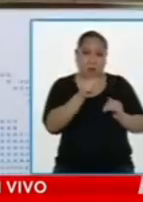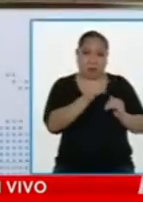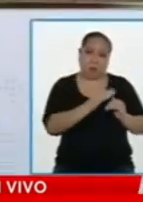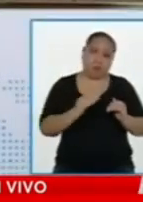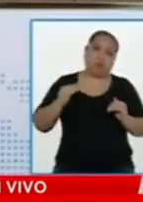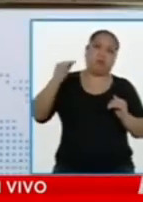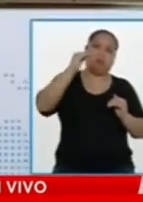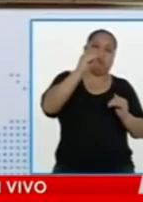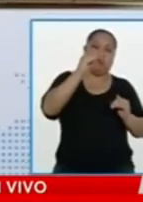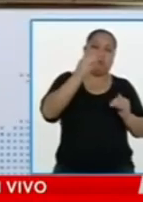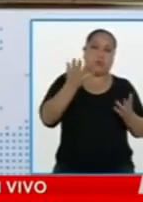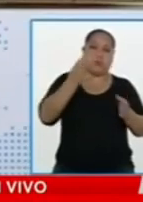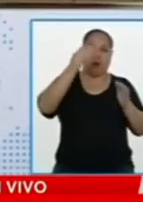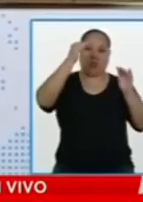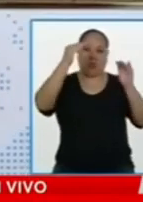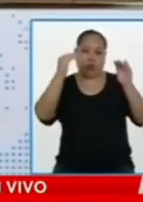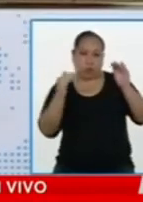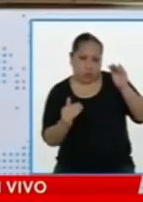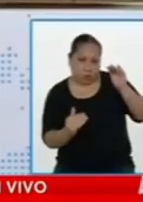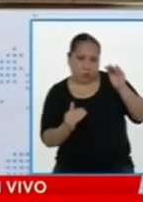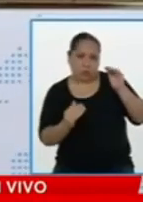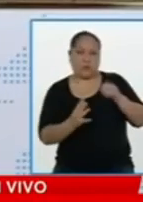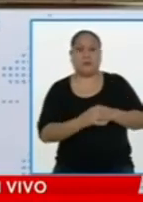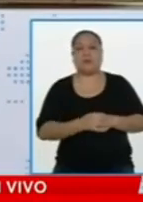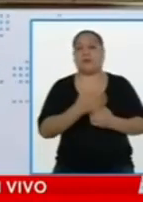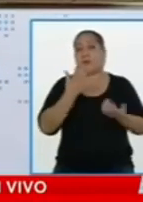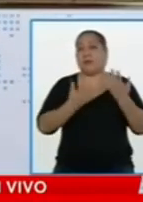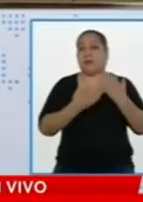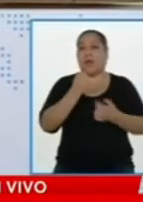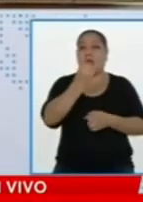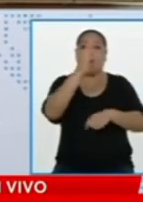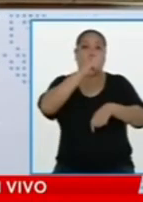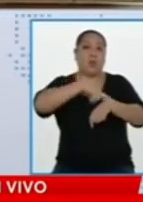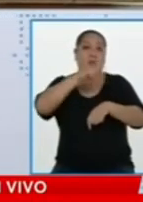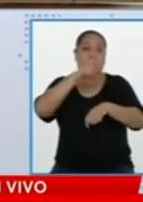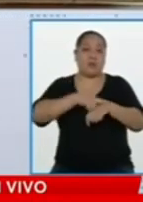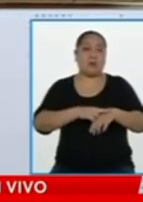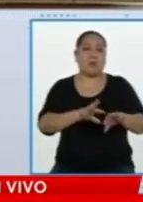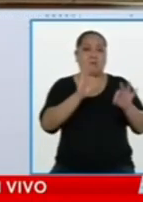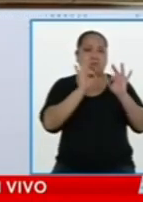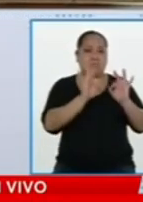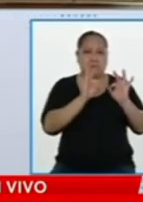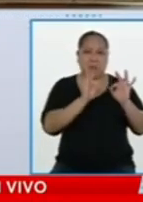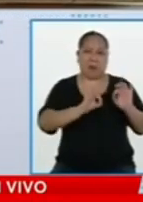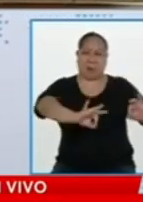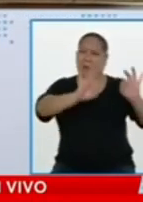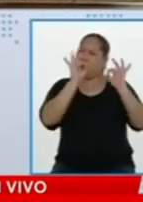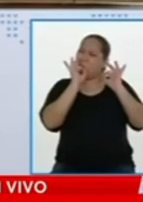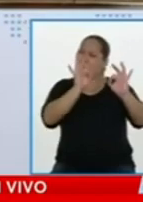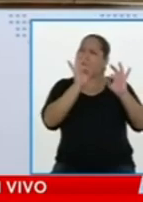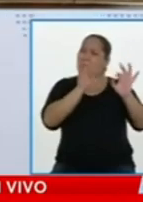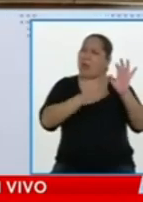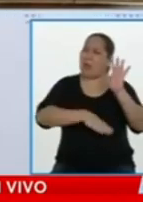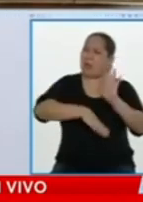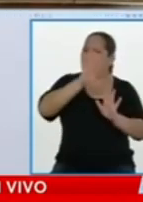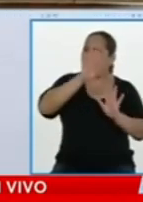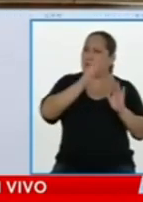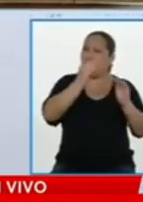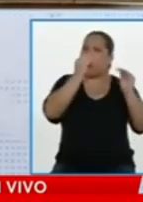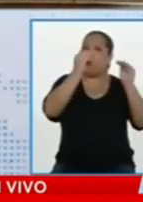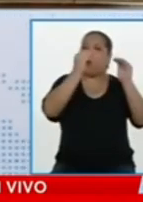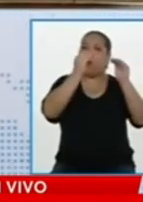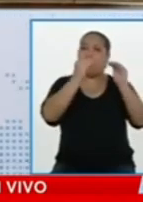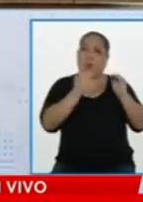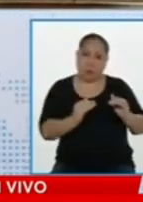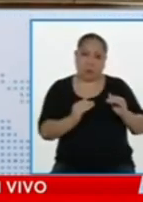alternativa a la sanación nacional, pero entre el deseo y la realidad hay una distancia. Por el